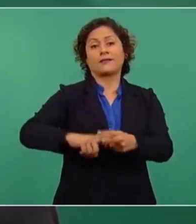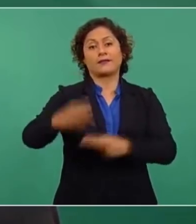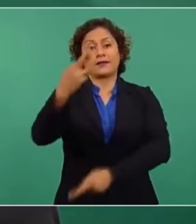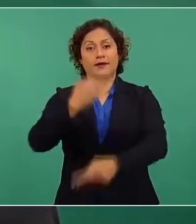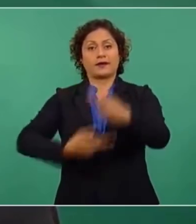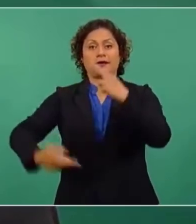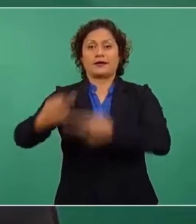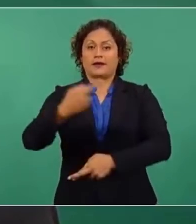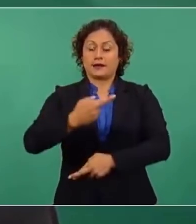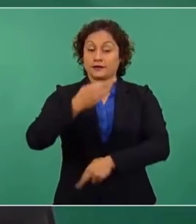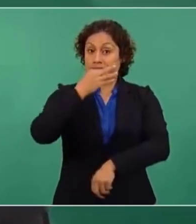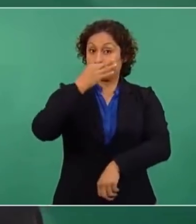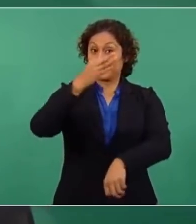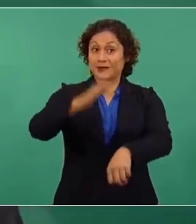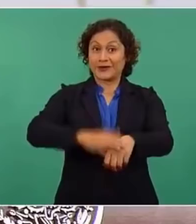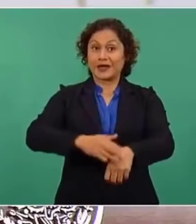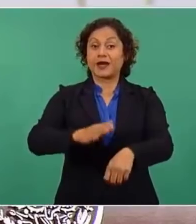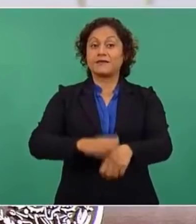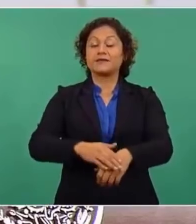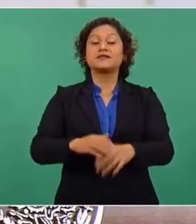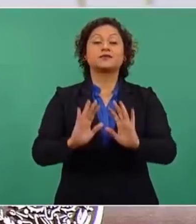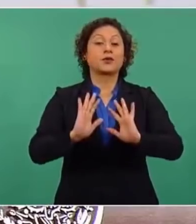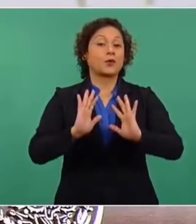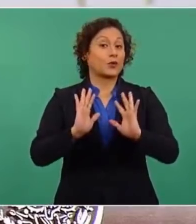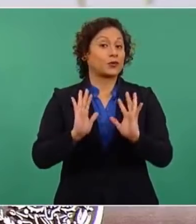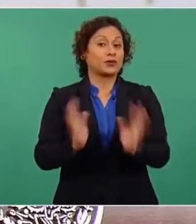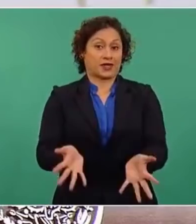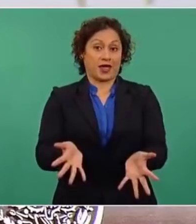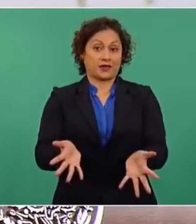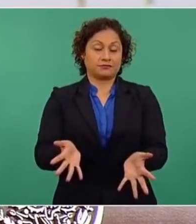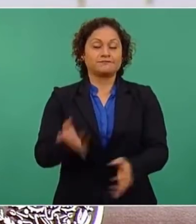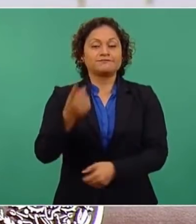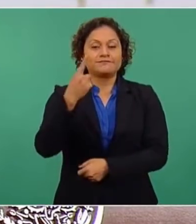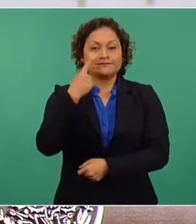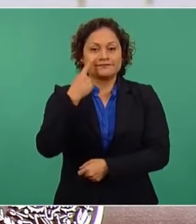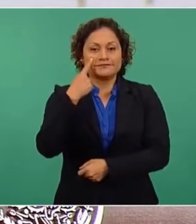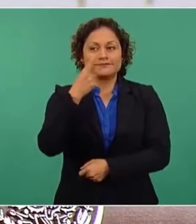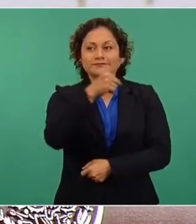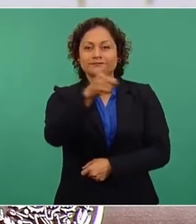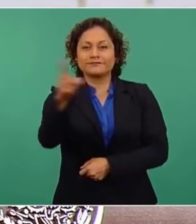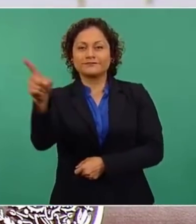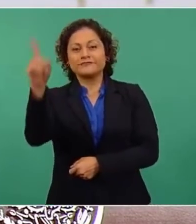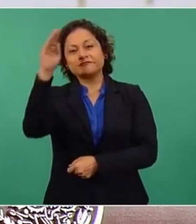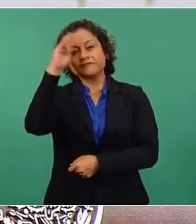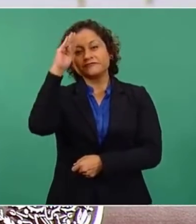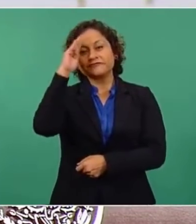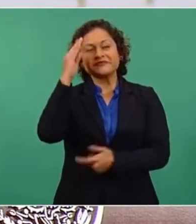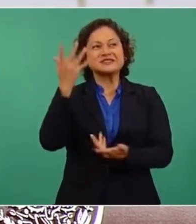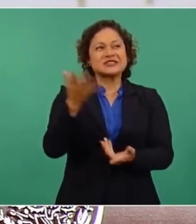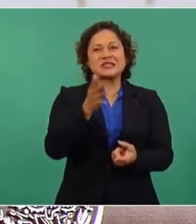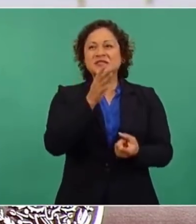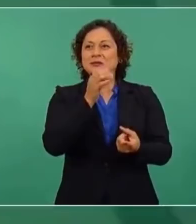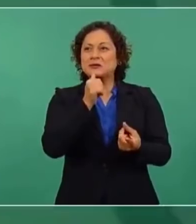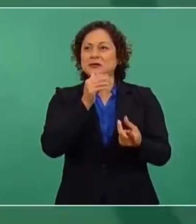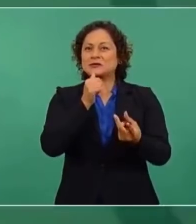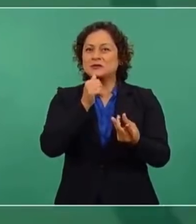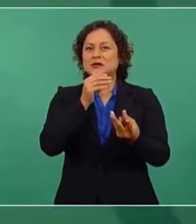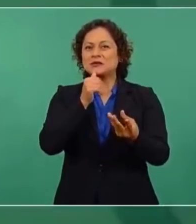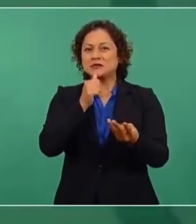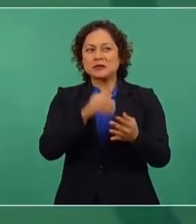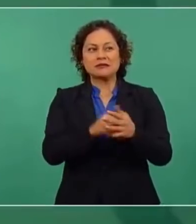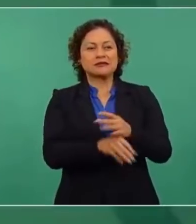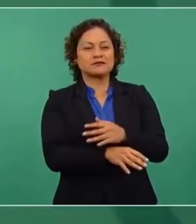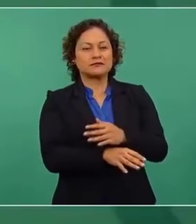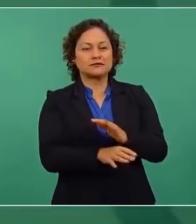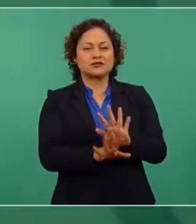ninguna justificación o pueden haber, para no